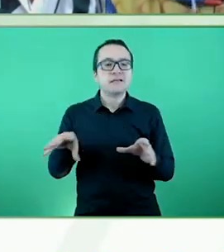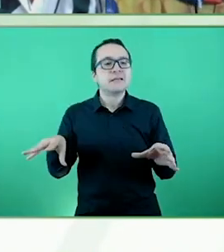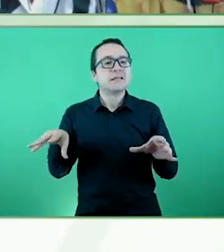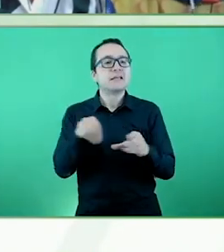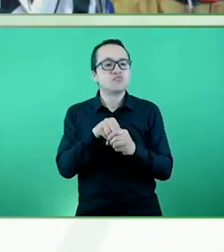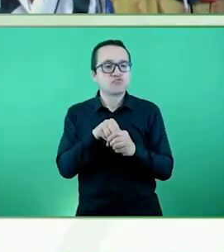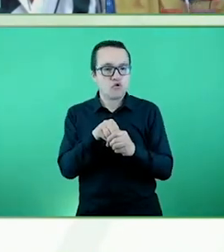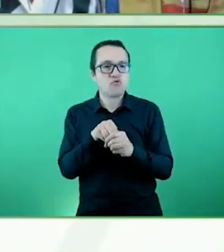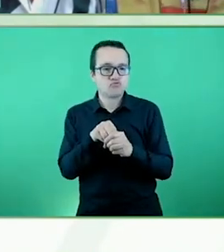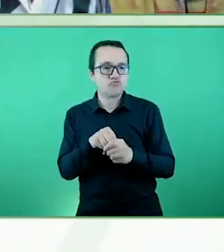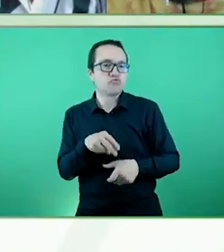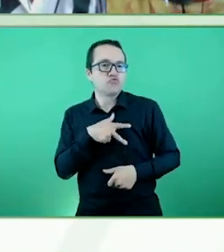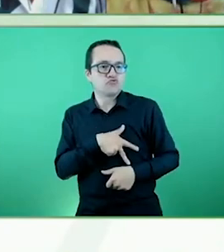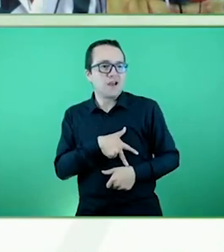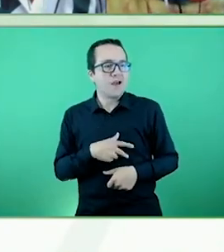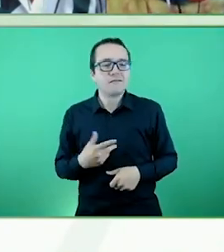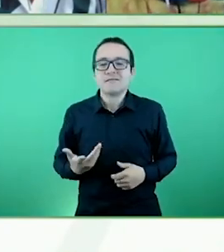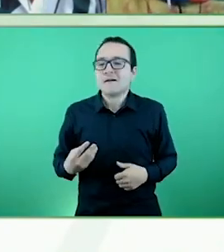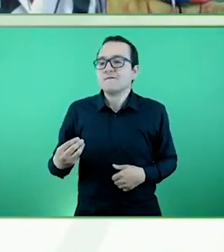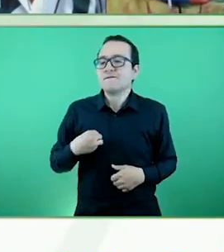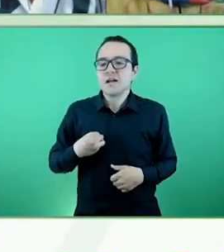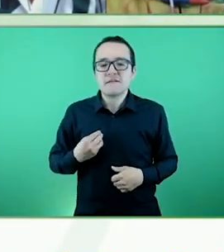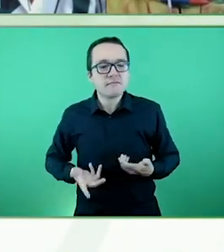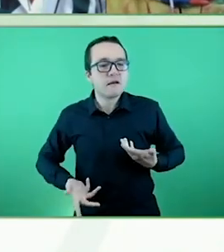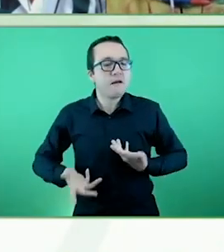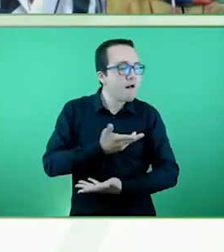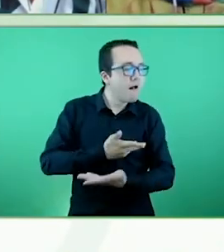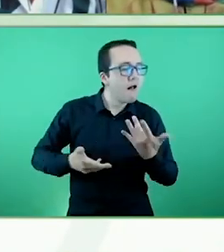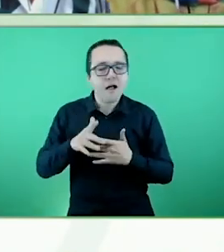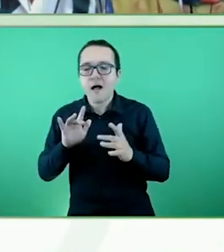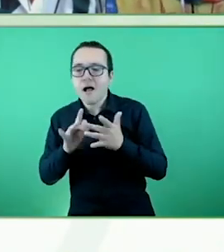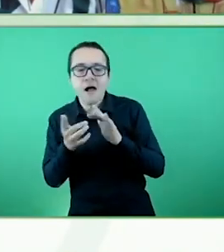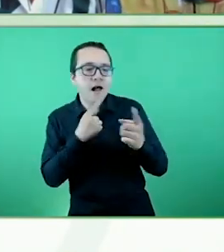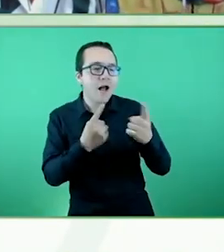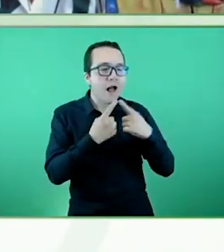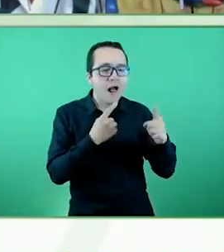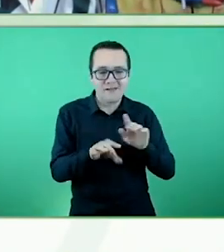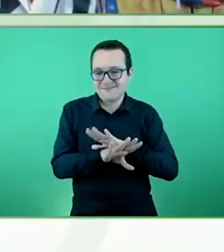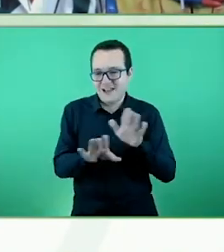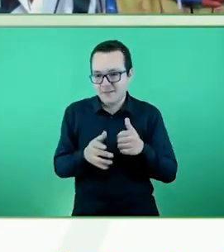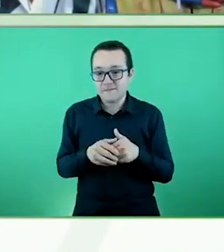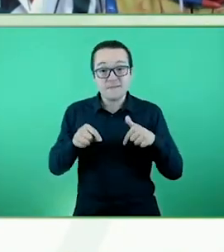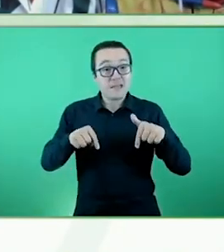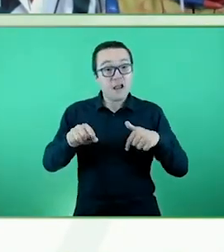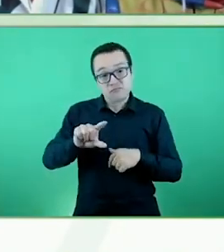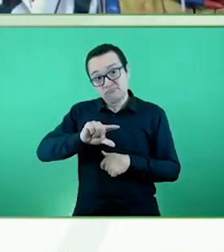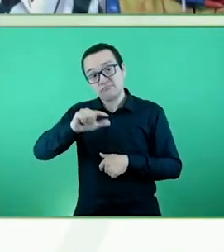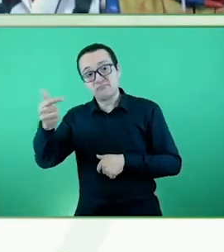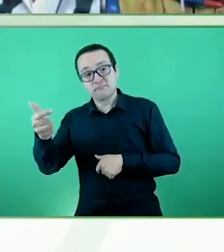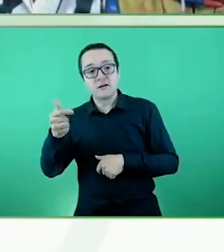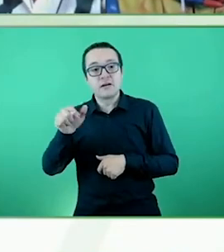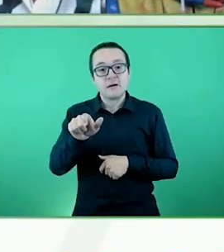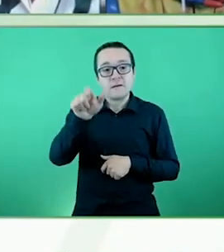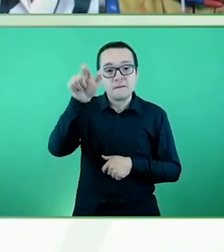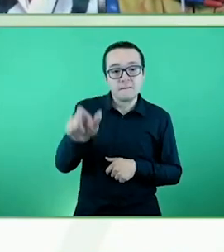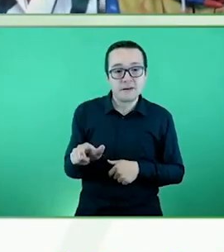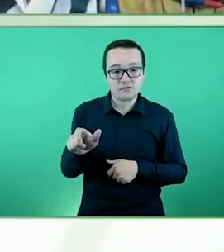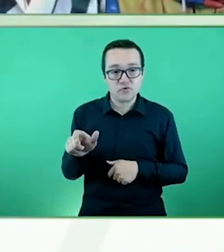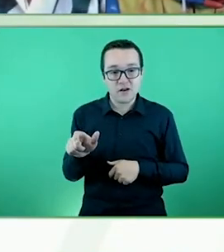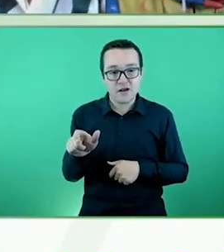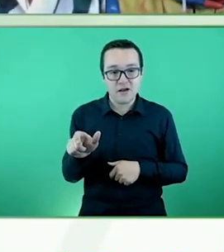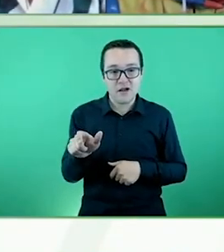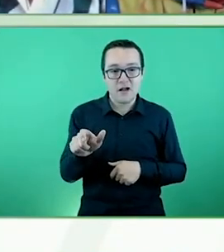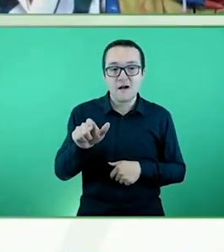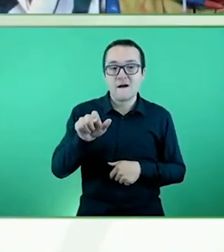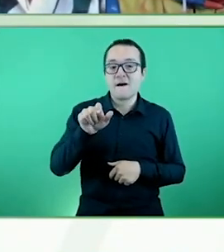convivir, que es lo más importante. Así que nada, voy a darle la palabra a Olga Villalobos, que nos está acompañando mediante